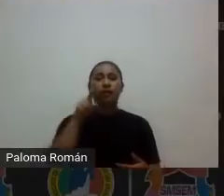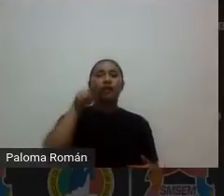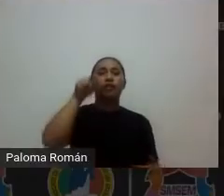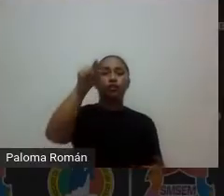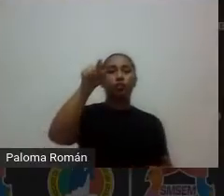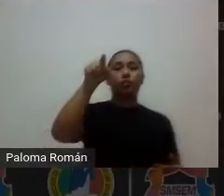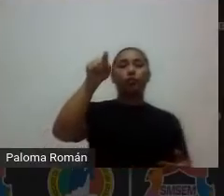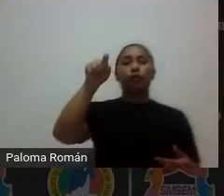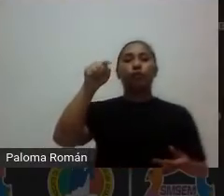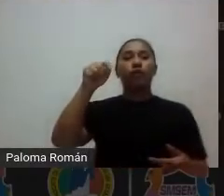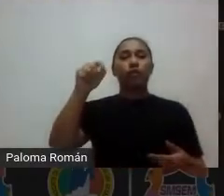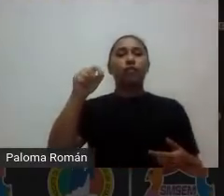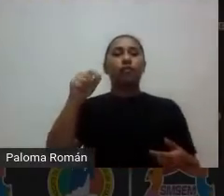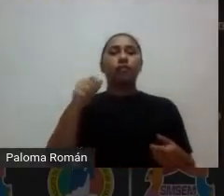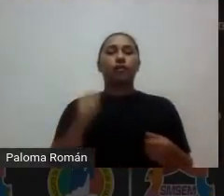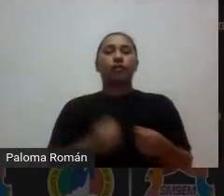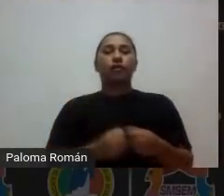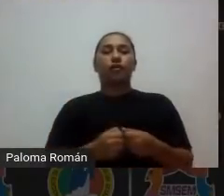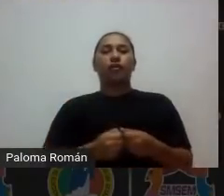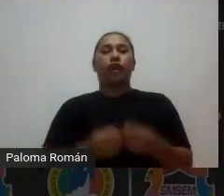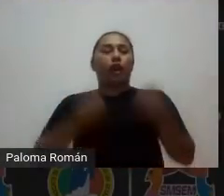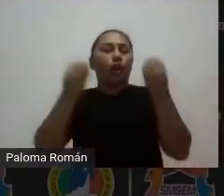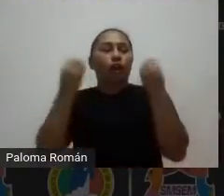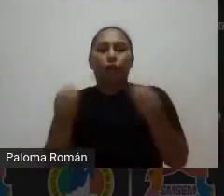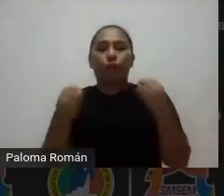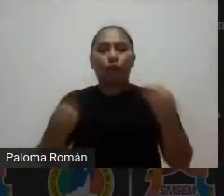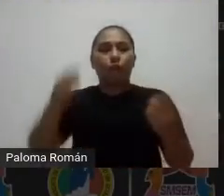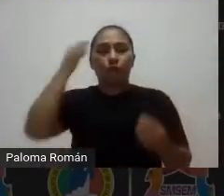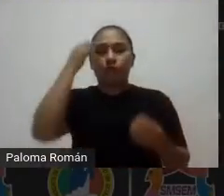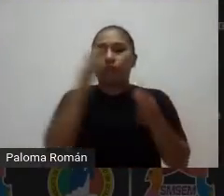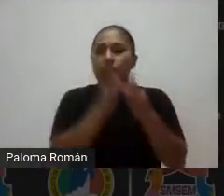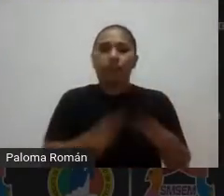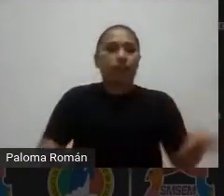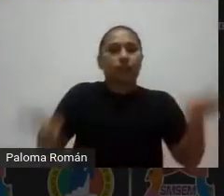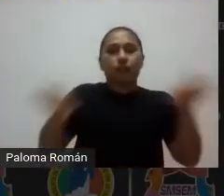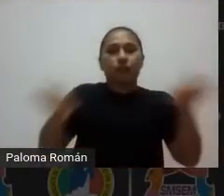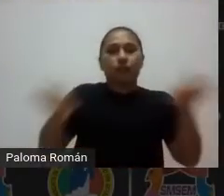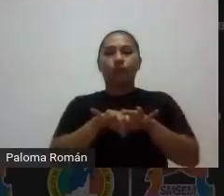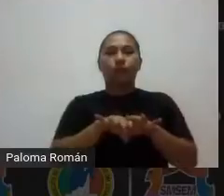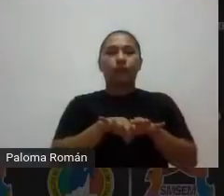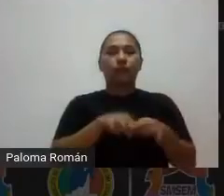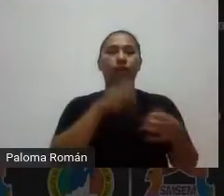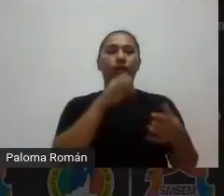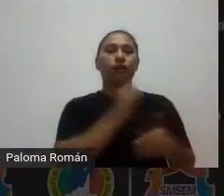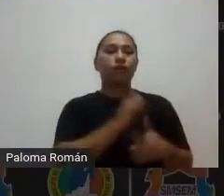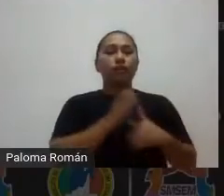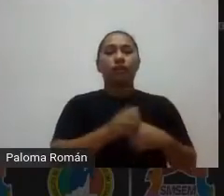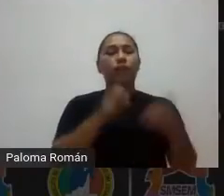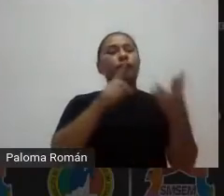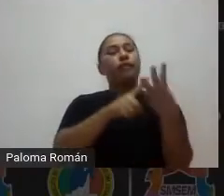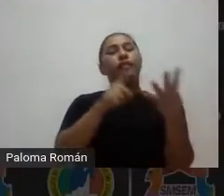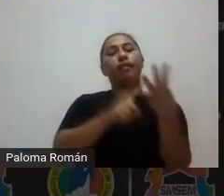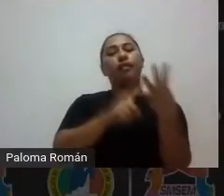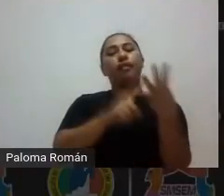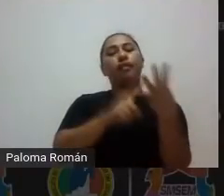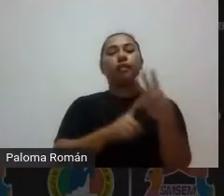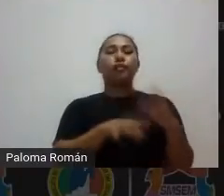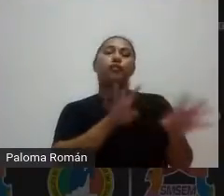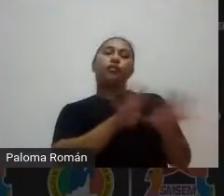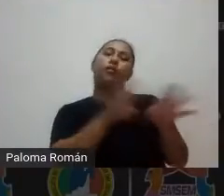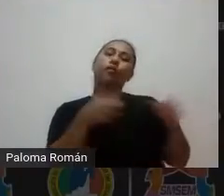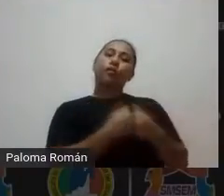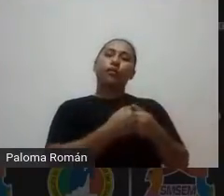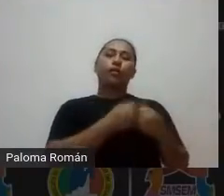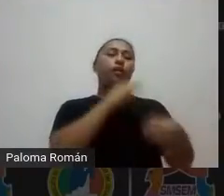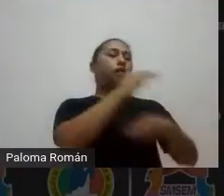definir con mucha claridad este propósito este apartado cuatro maestros es la clave de